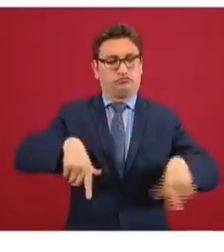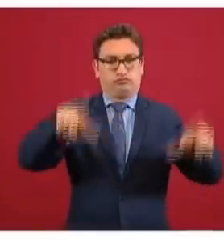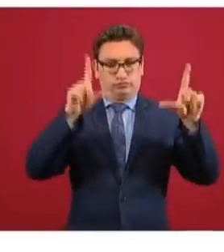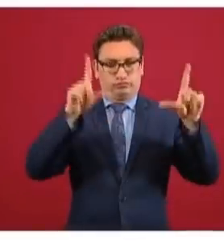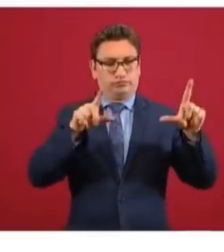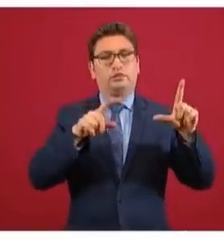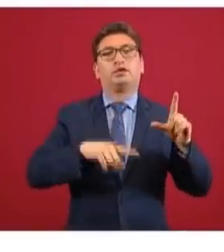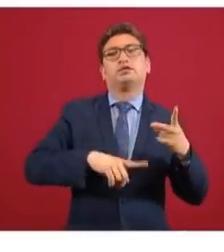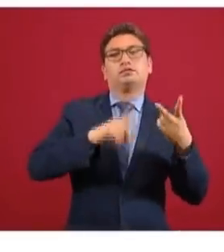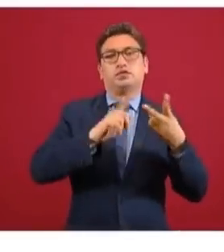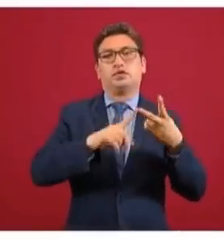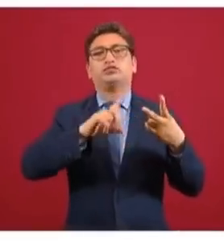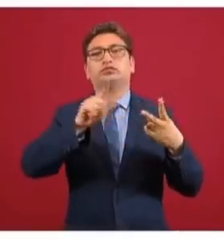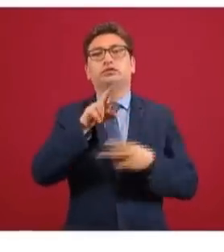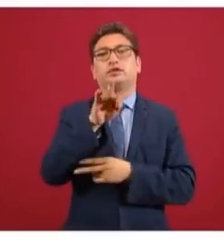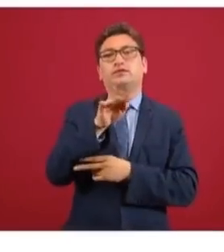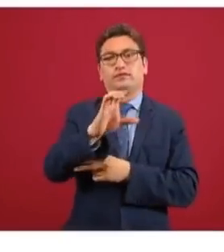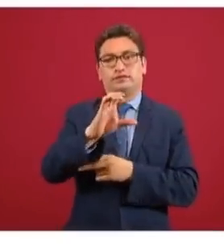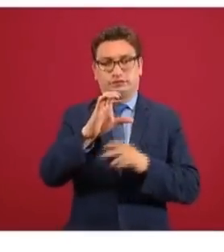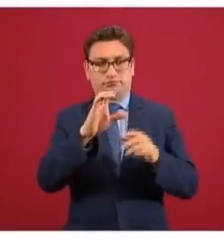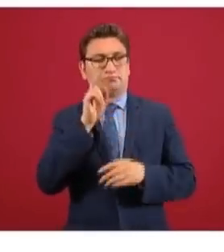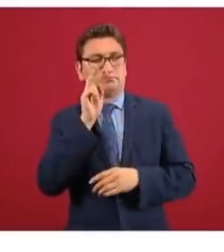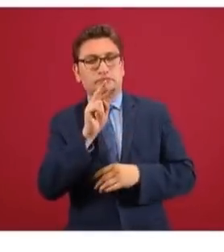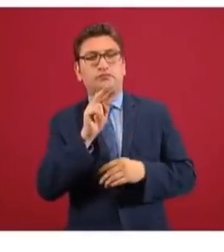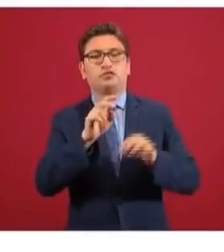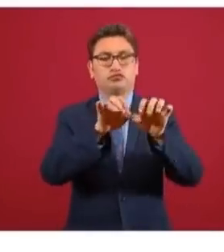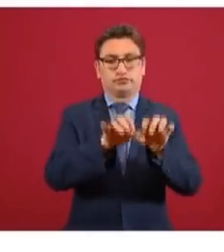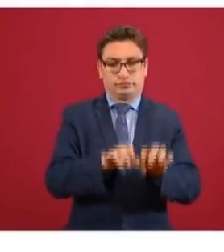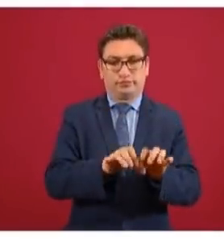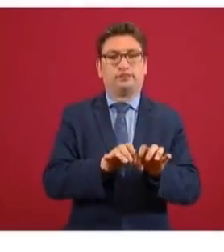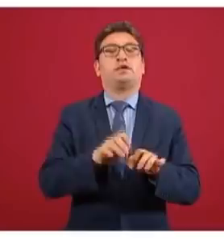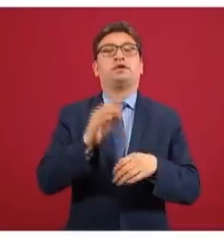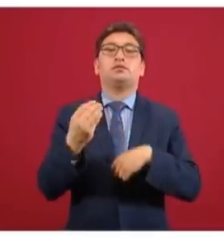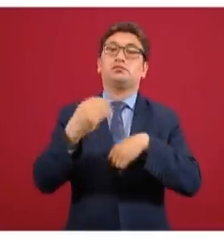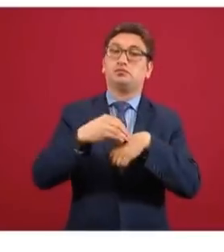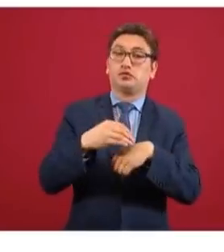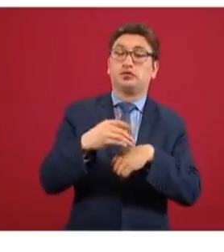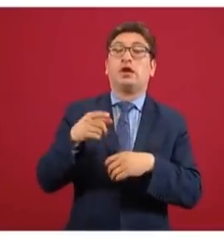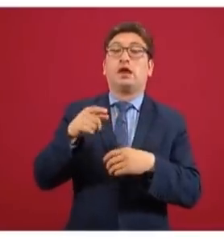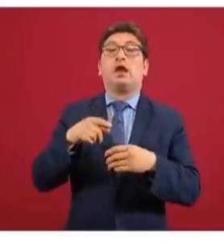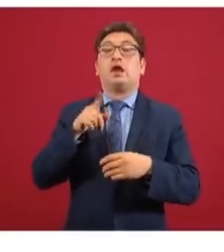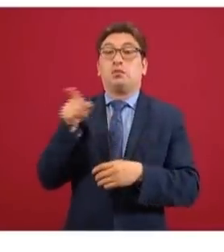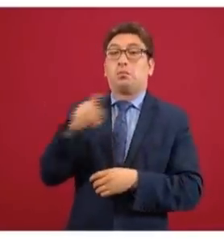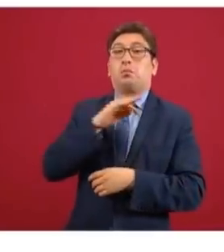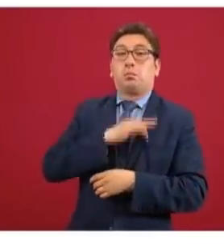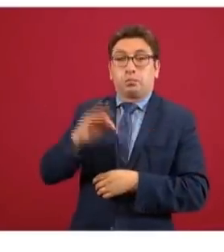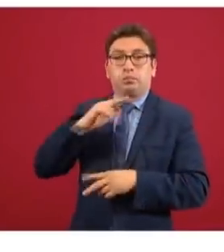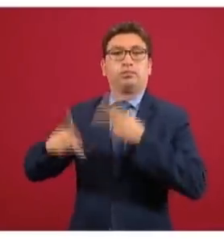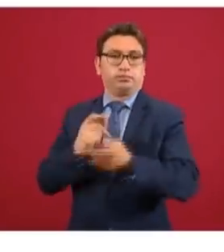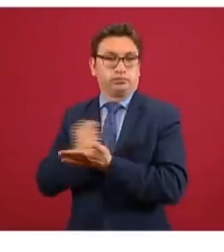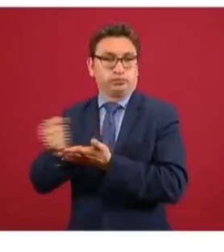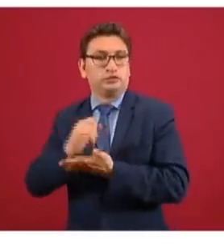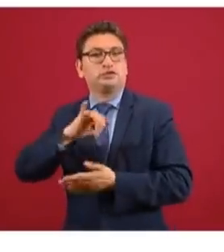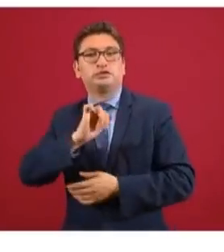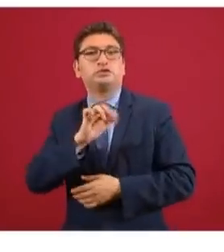segundo paso es ingresar su RFC. Ahí le vamos a decir si es elegible para el crédito, es decir, si